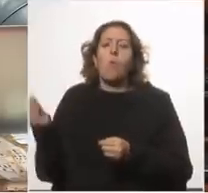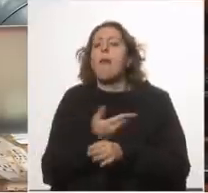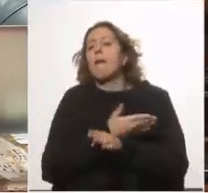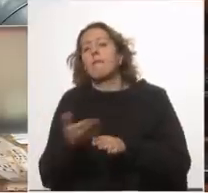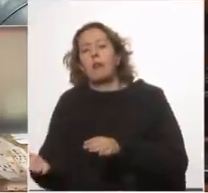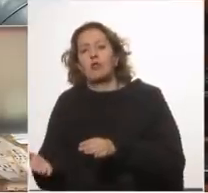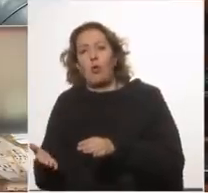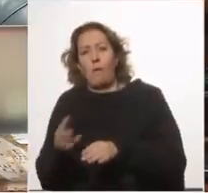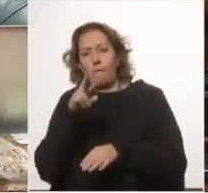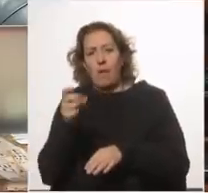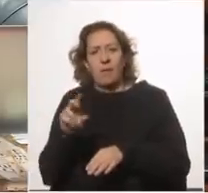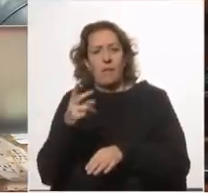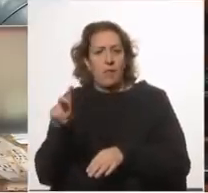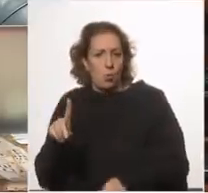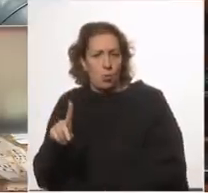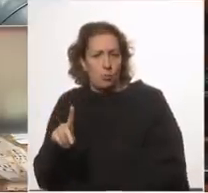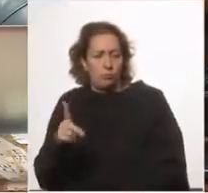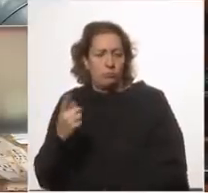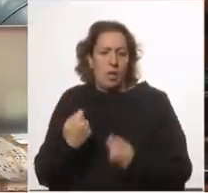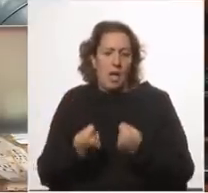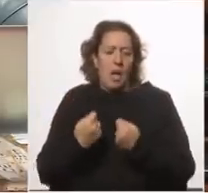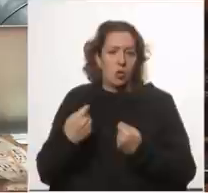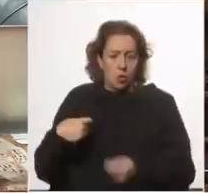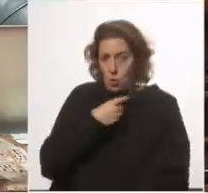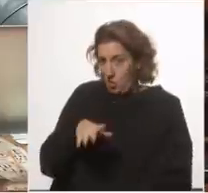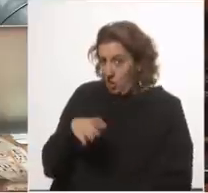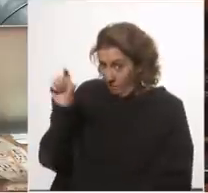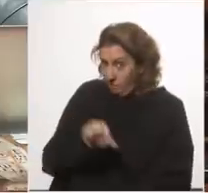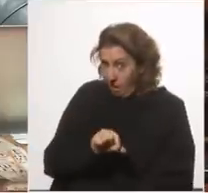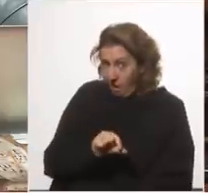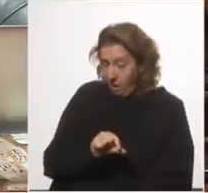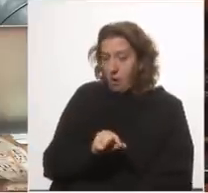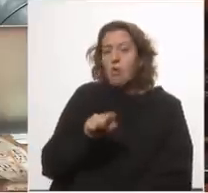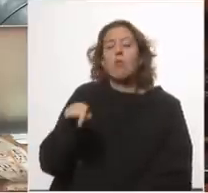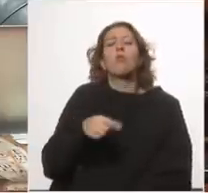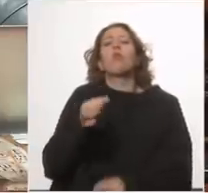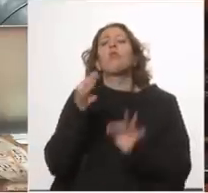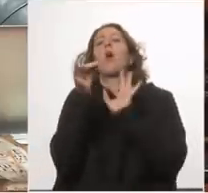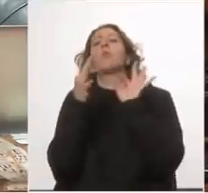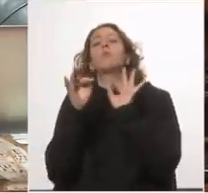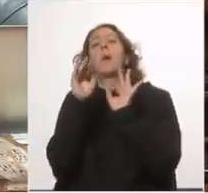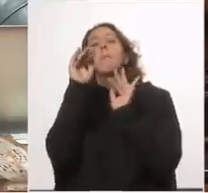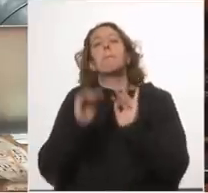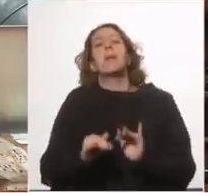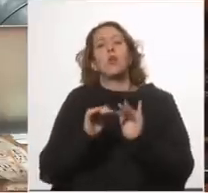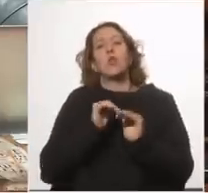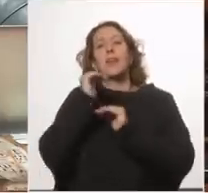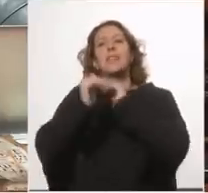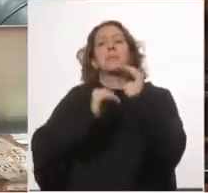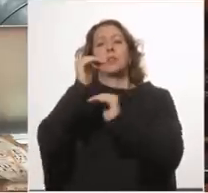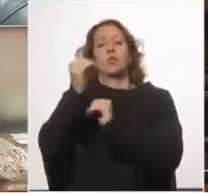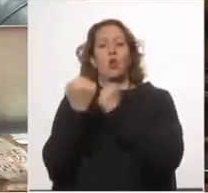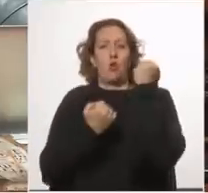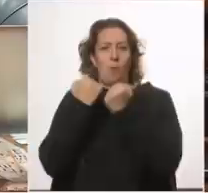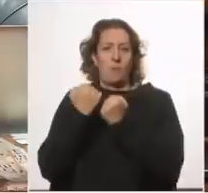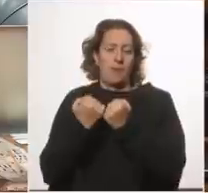efectos en el 21 mismo sobre el gasto social ¿va a bajar el gasto social? ¿dónde se va a ajustar el menor crecimiento de la economía si es que en vez